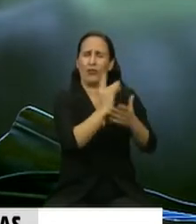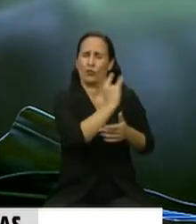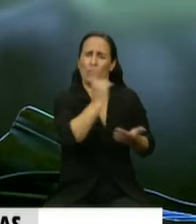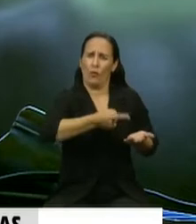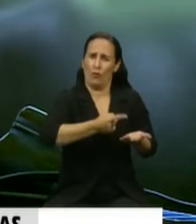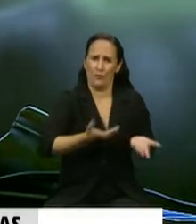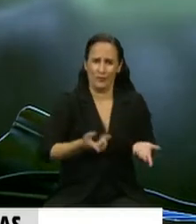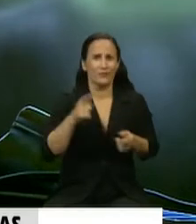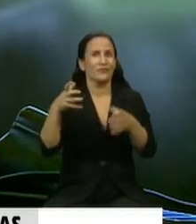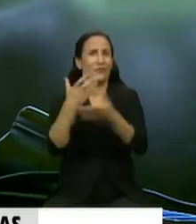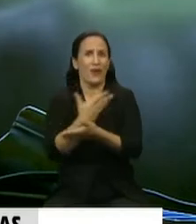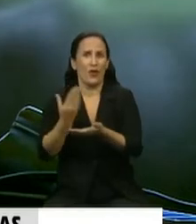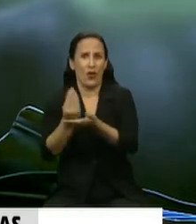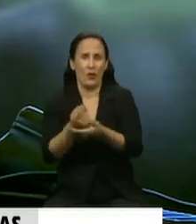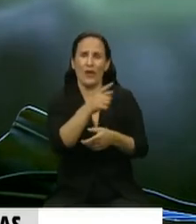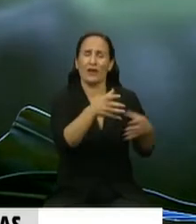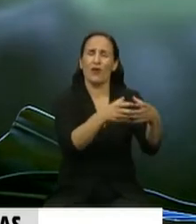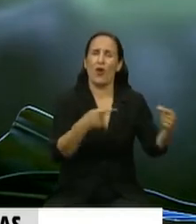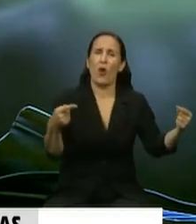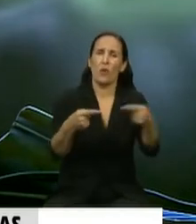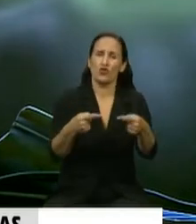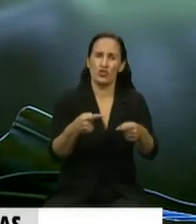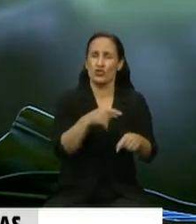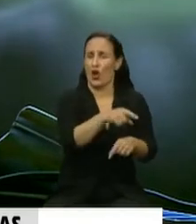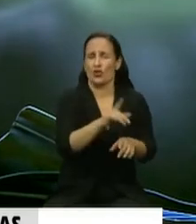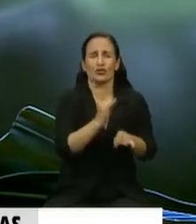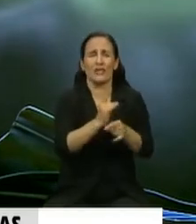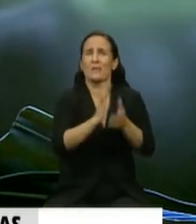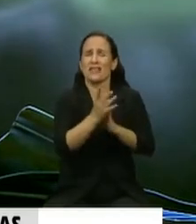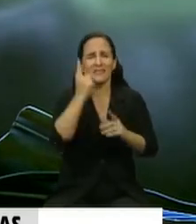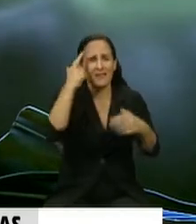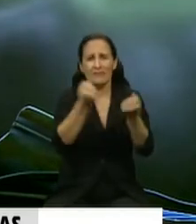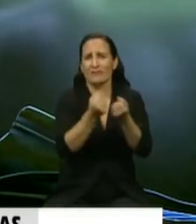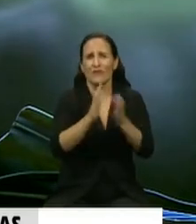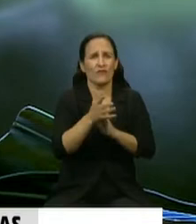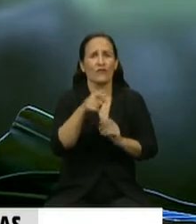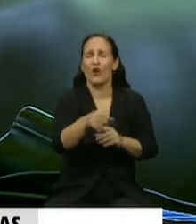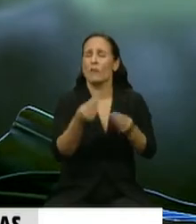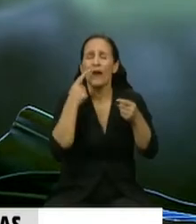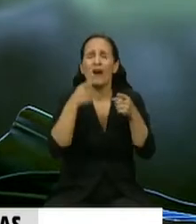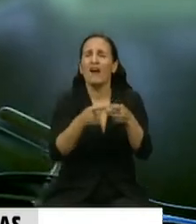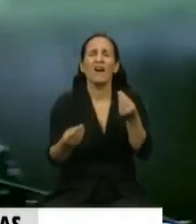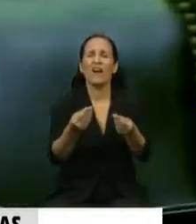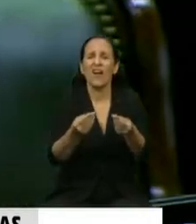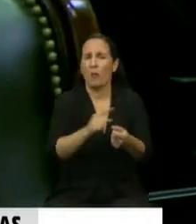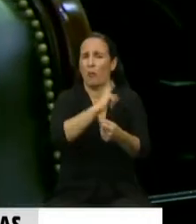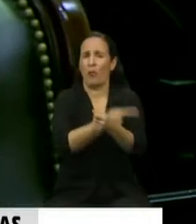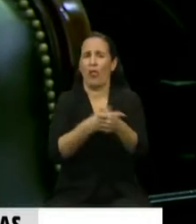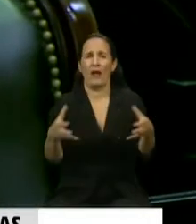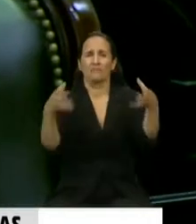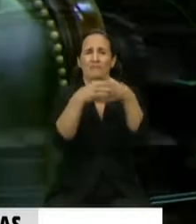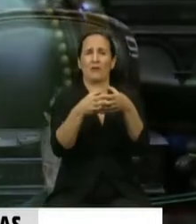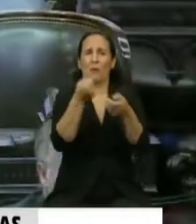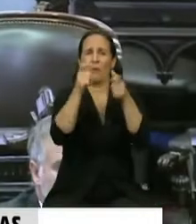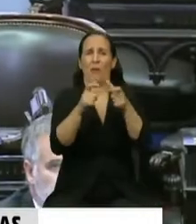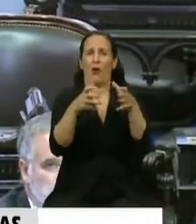el oficialismo y la oposición de derecha tienen la misma orientación, que es la concentración de poderes. Y en